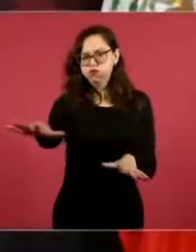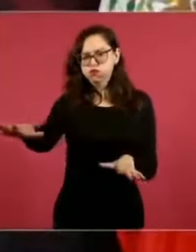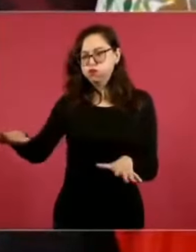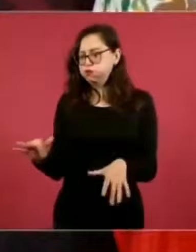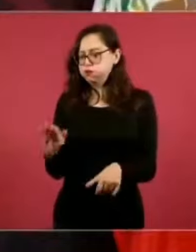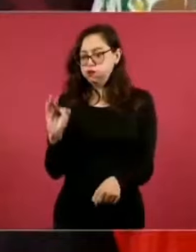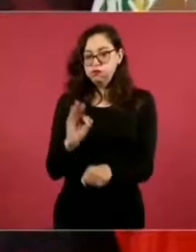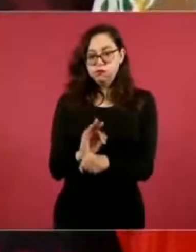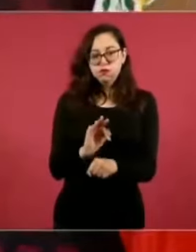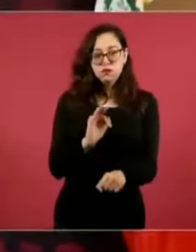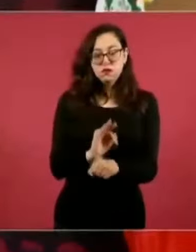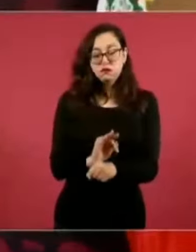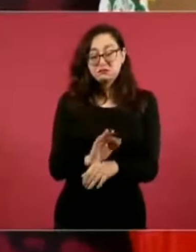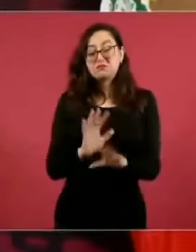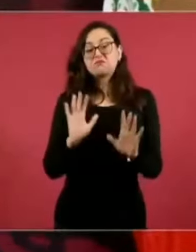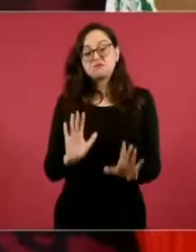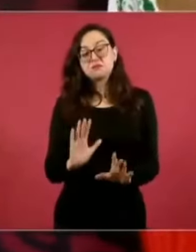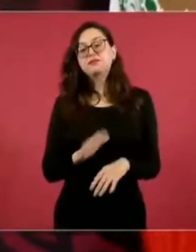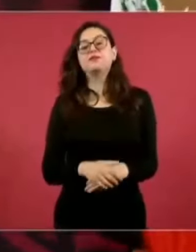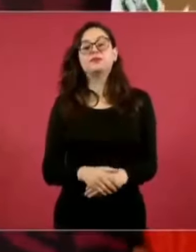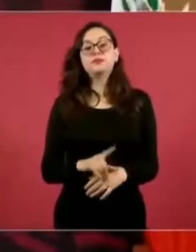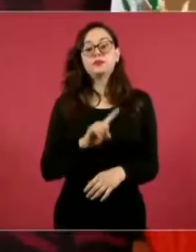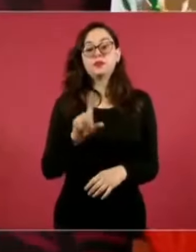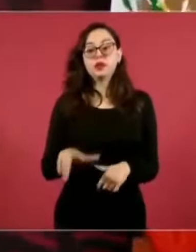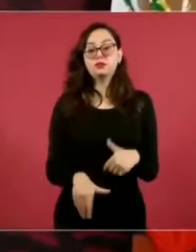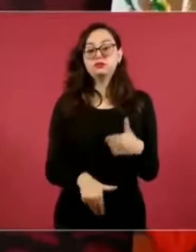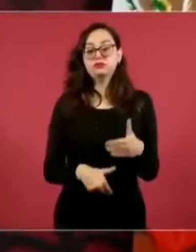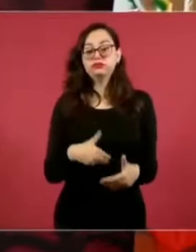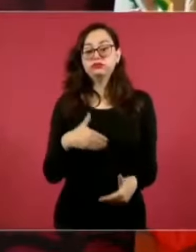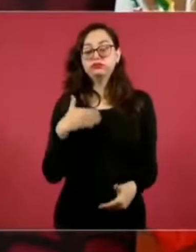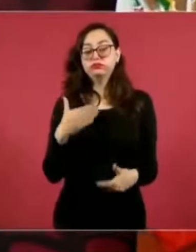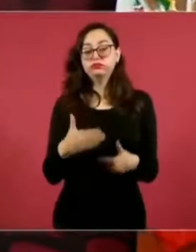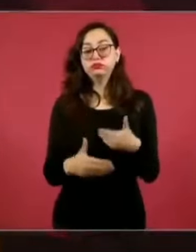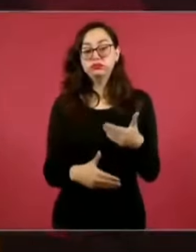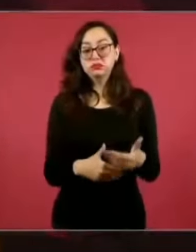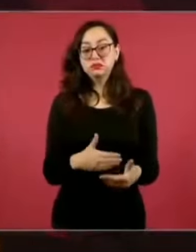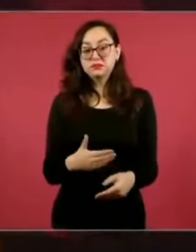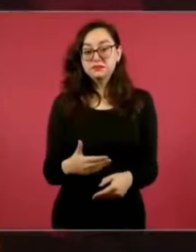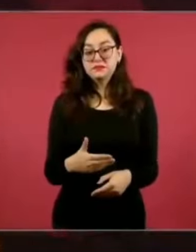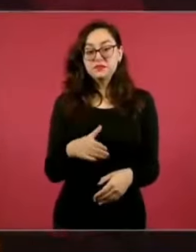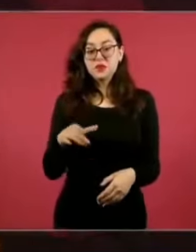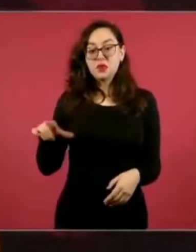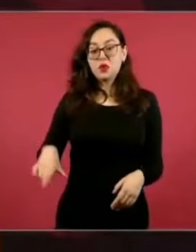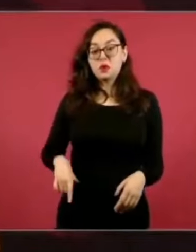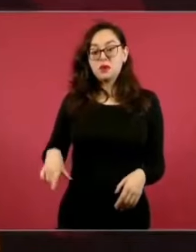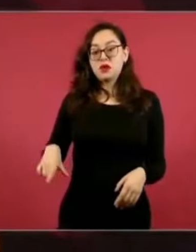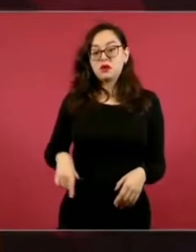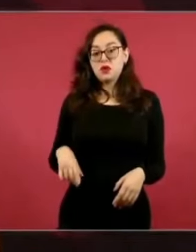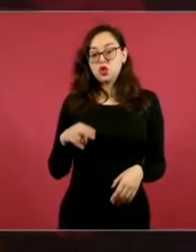con la política neoliberal y desaparece el fideicomiso,